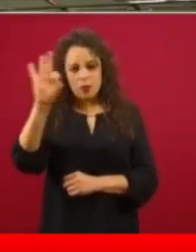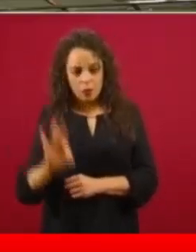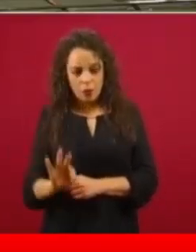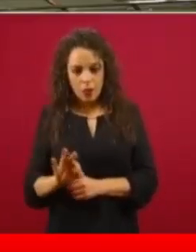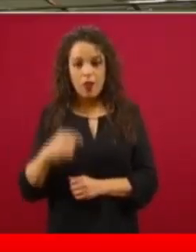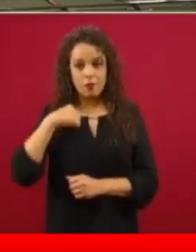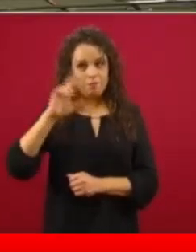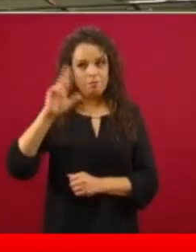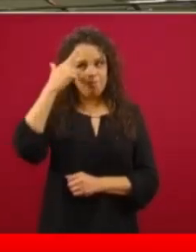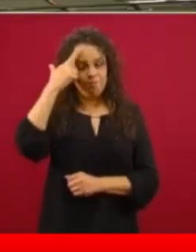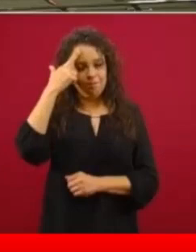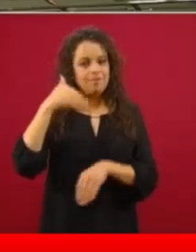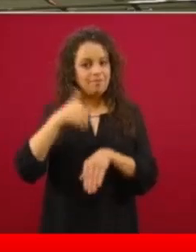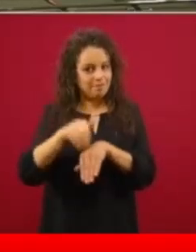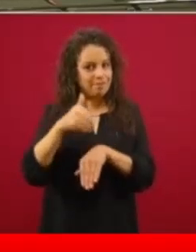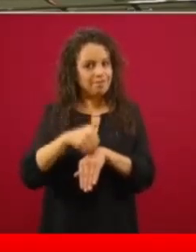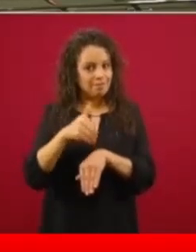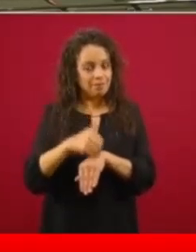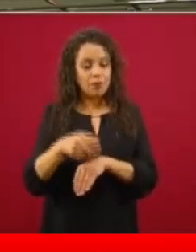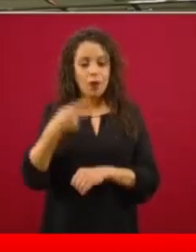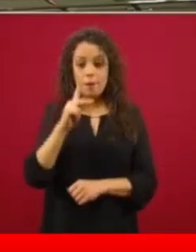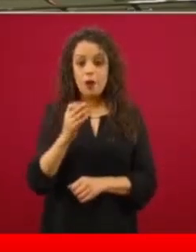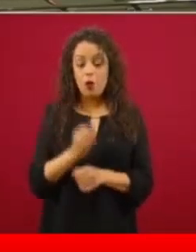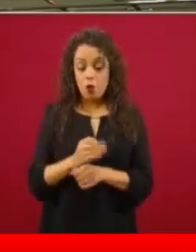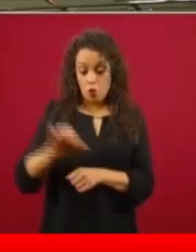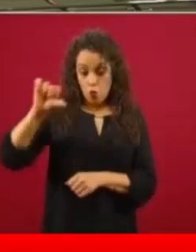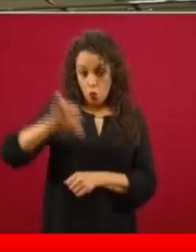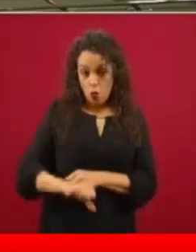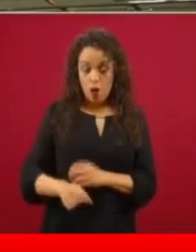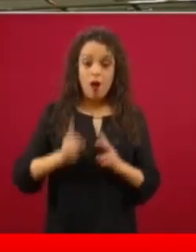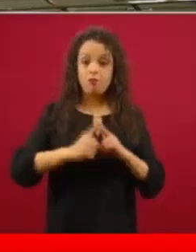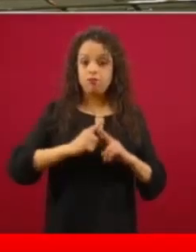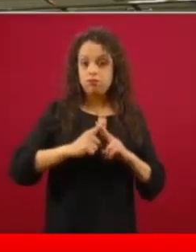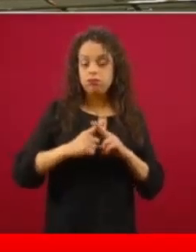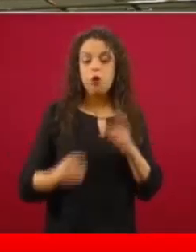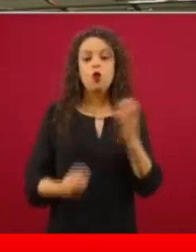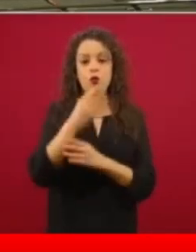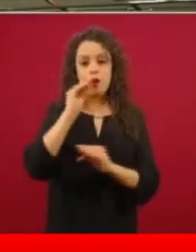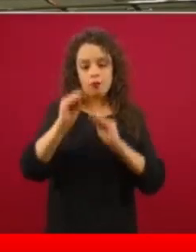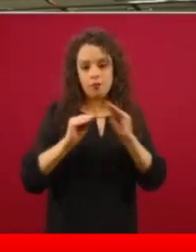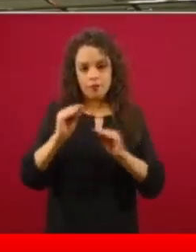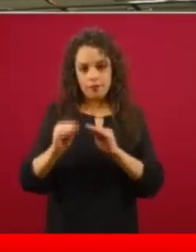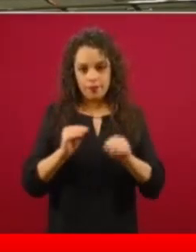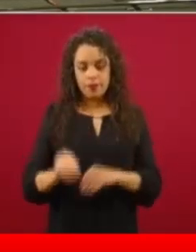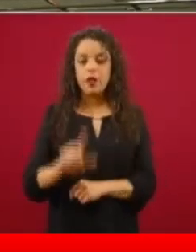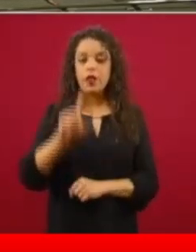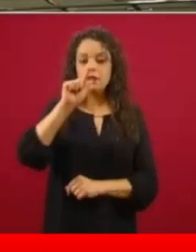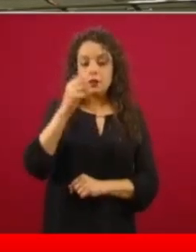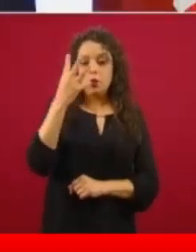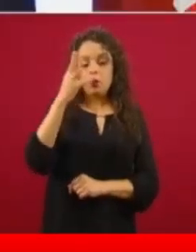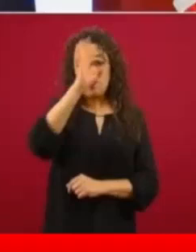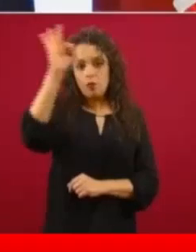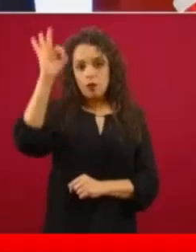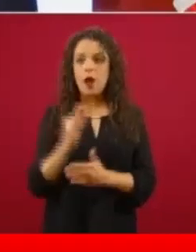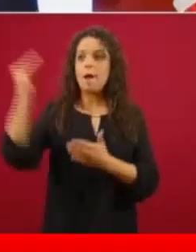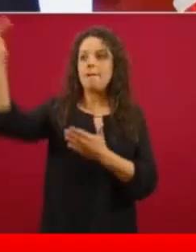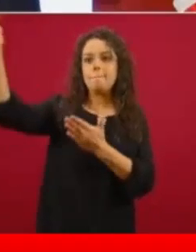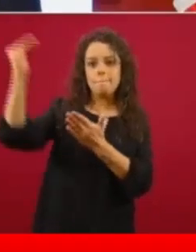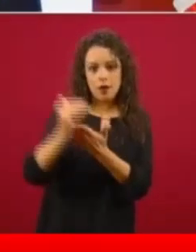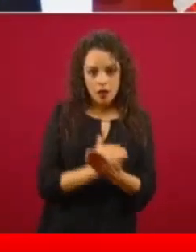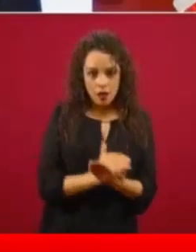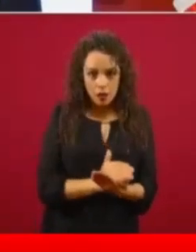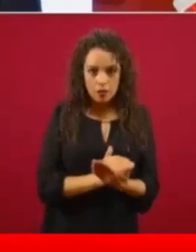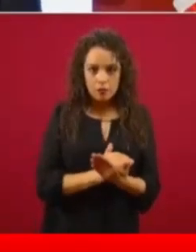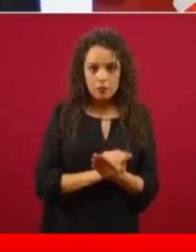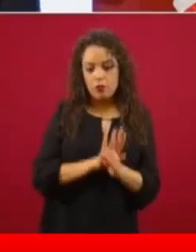los números, esto lo acabamos de recalcular hoy y tenemos 74 por ciento de reducción. Termino diciendo dos